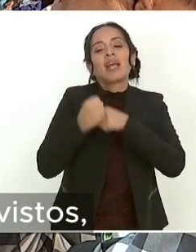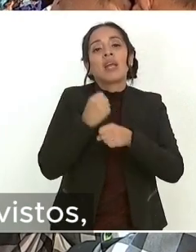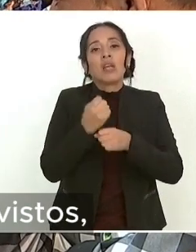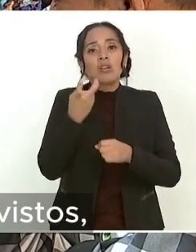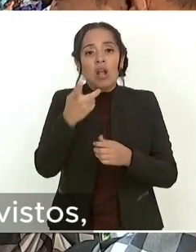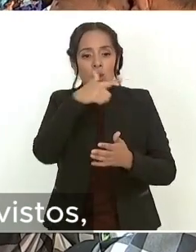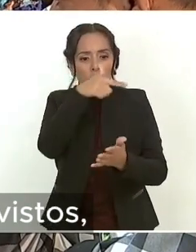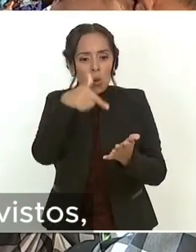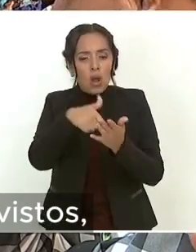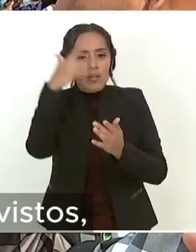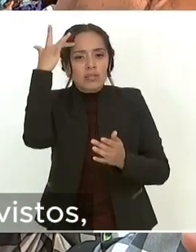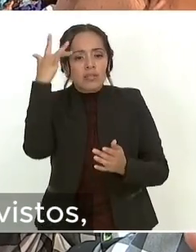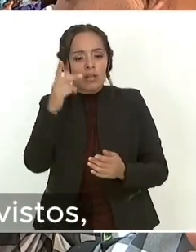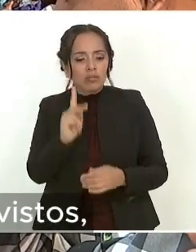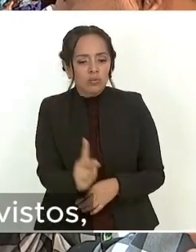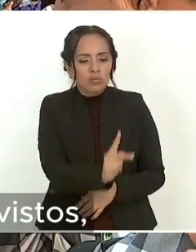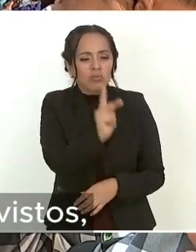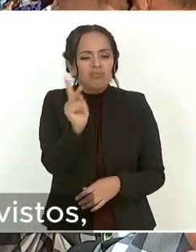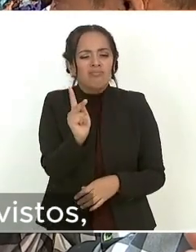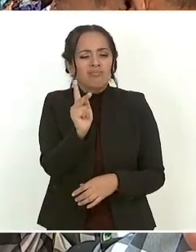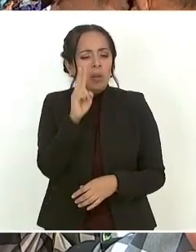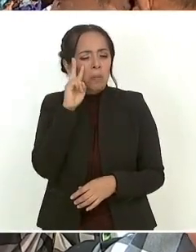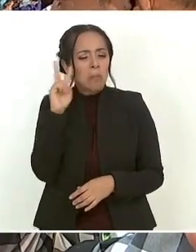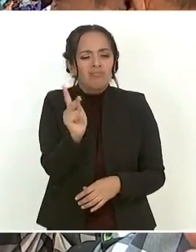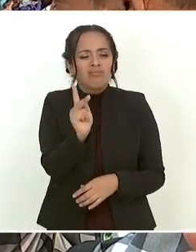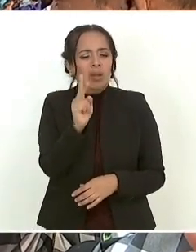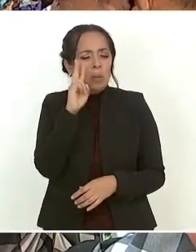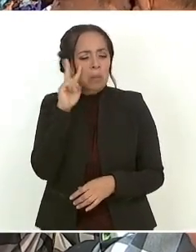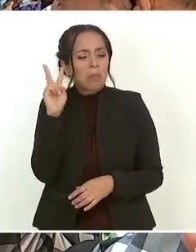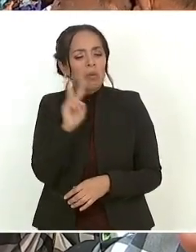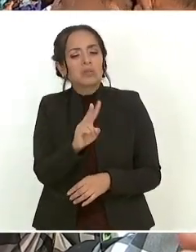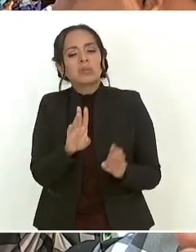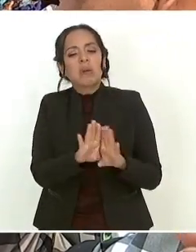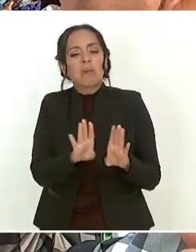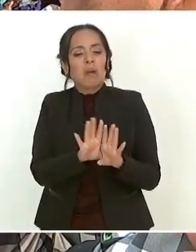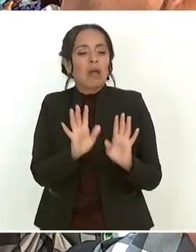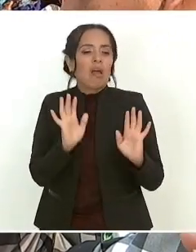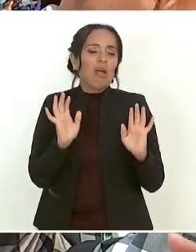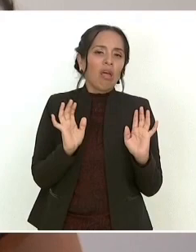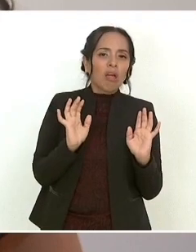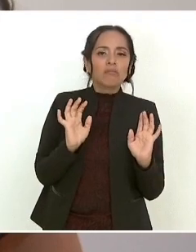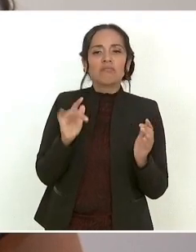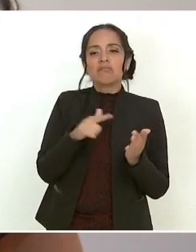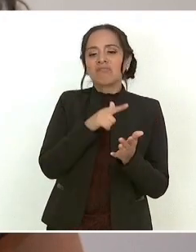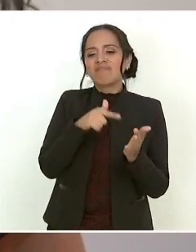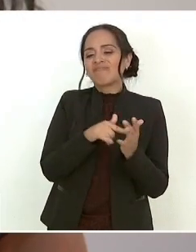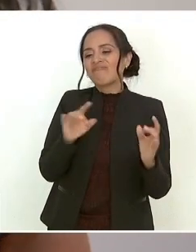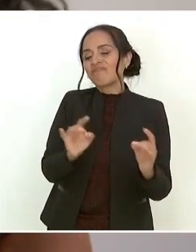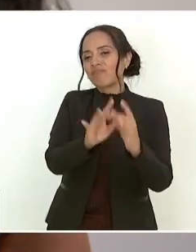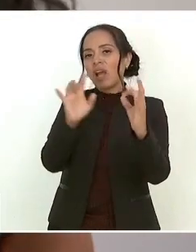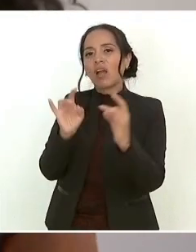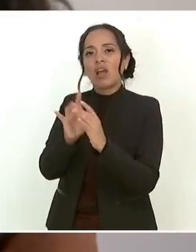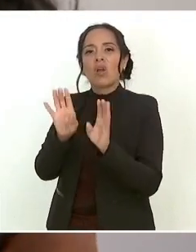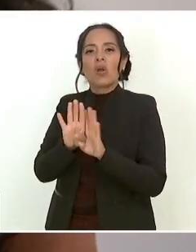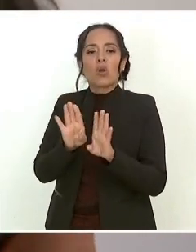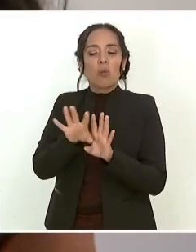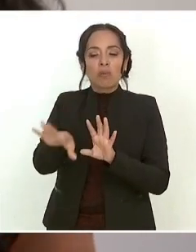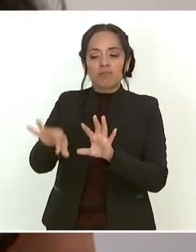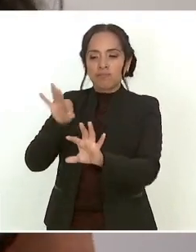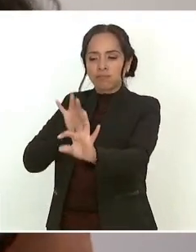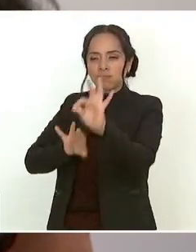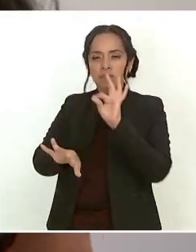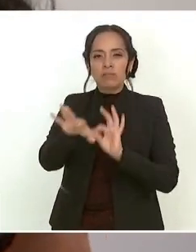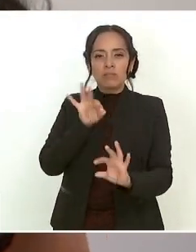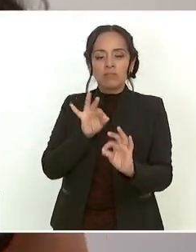lugares sagrados de los pueblos fueran vistos como espacios de conquista, de extracción